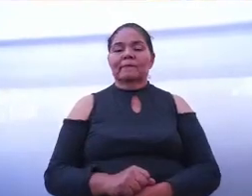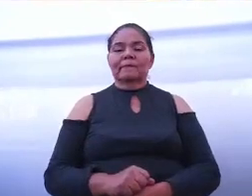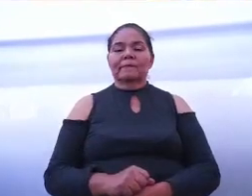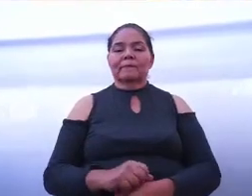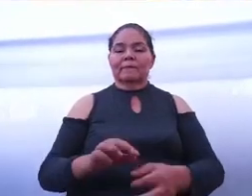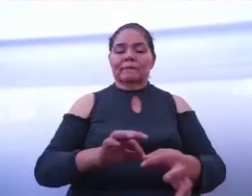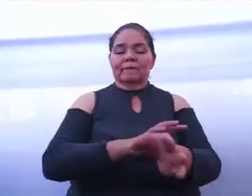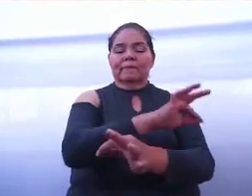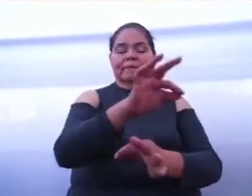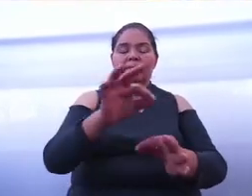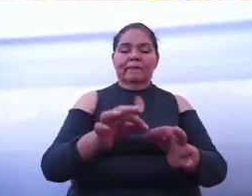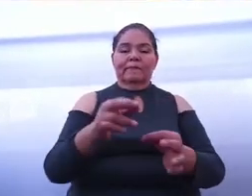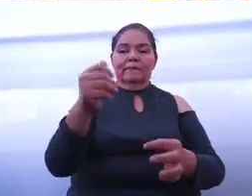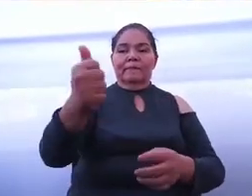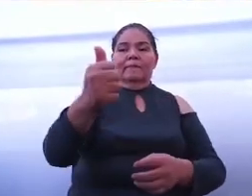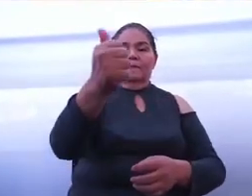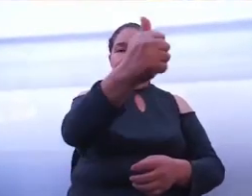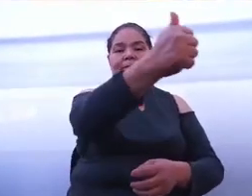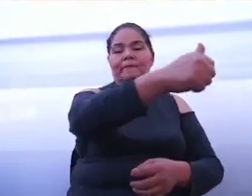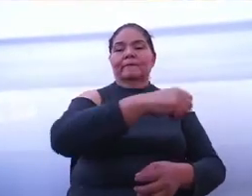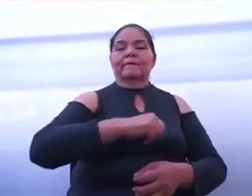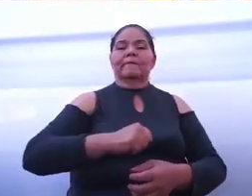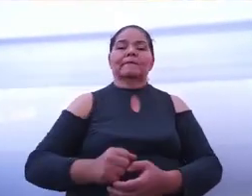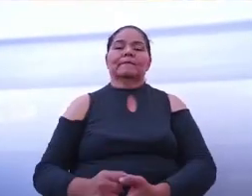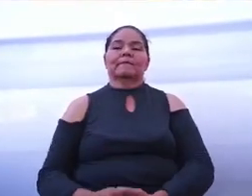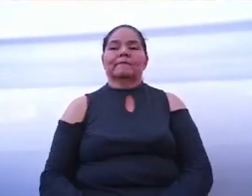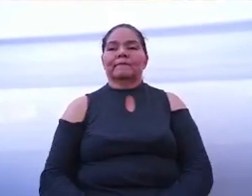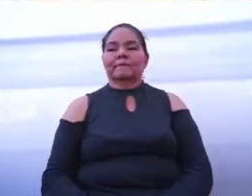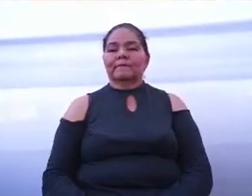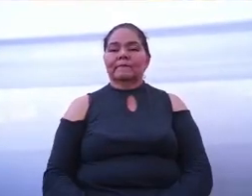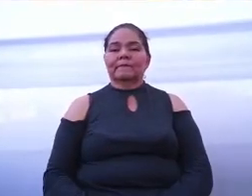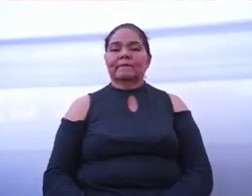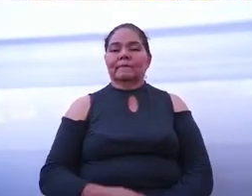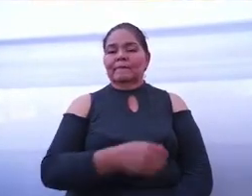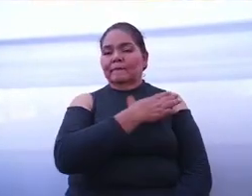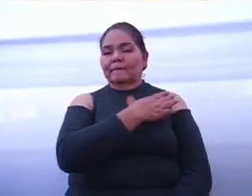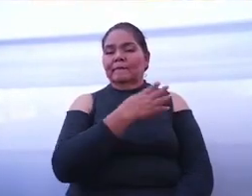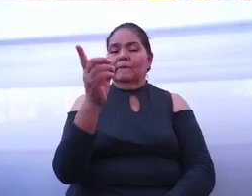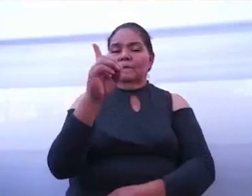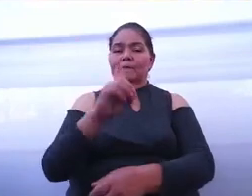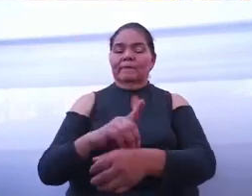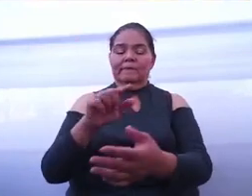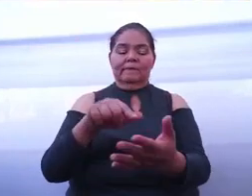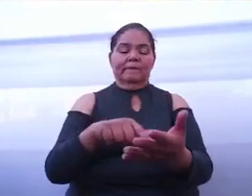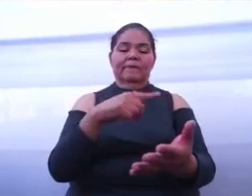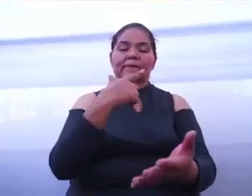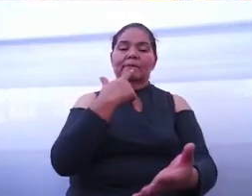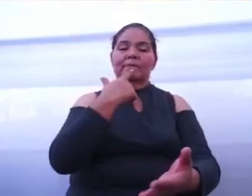tengan todos ustedes, buenos días, Celaya.